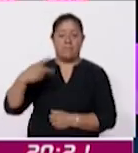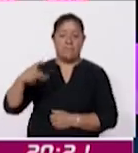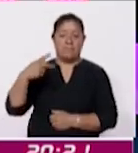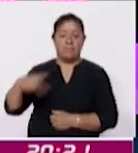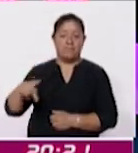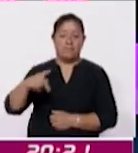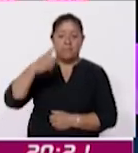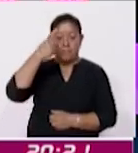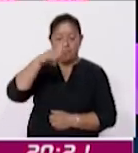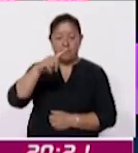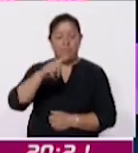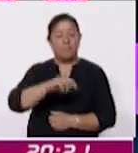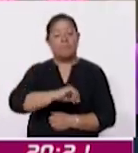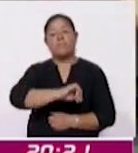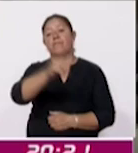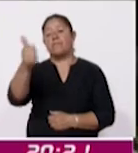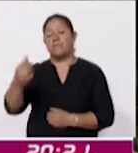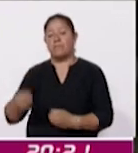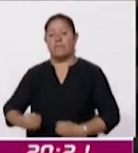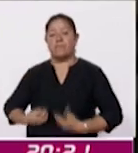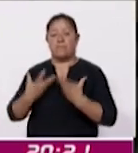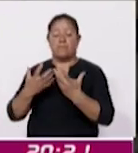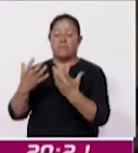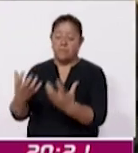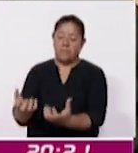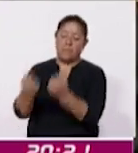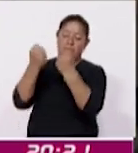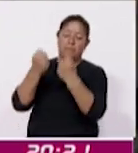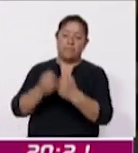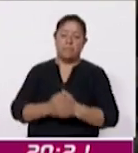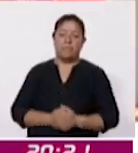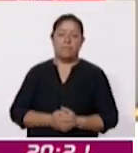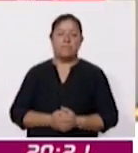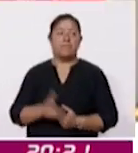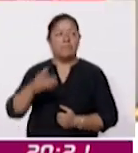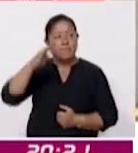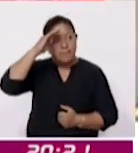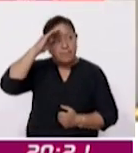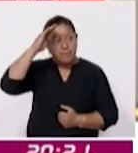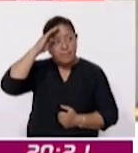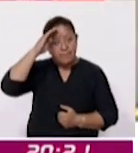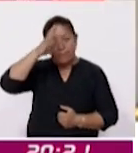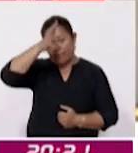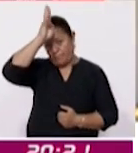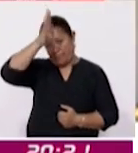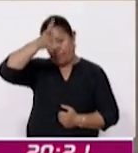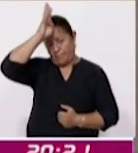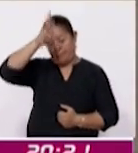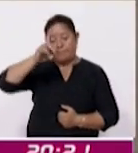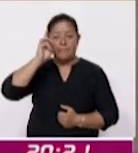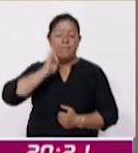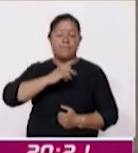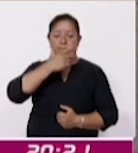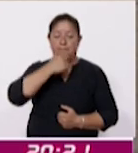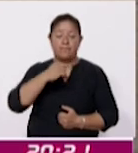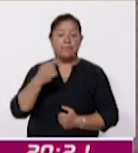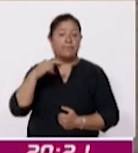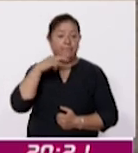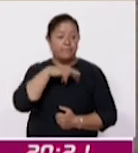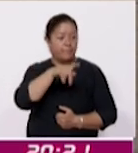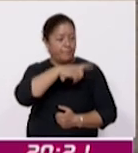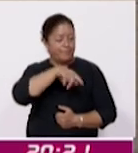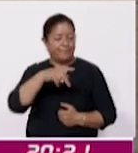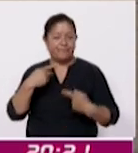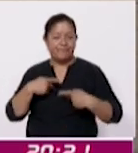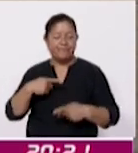para salvar otras. Cuando se piensa en la labor de las y los bomberos, inmediatamente la mayoría de la